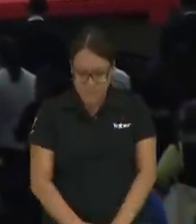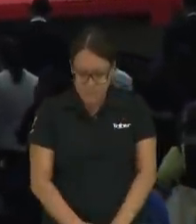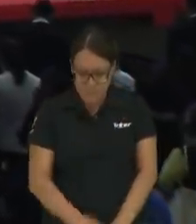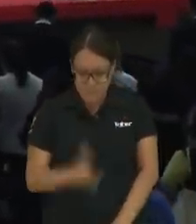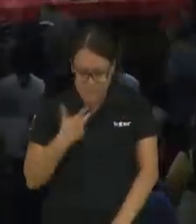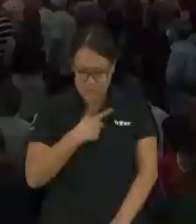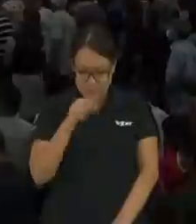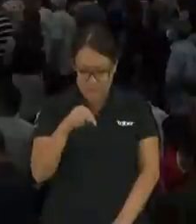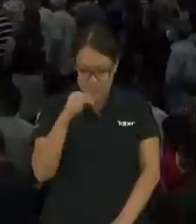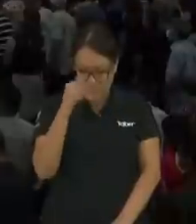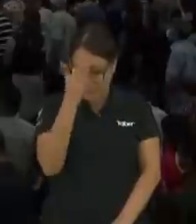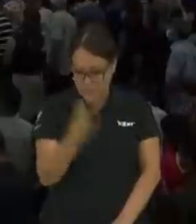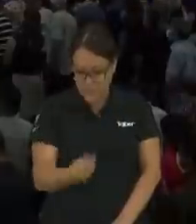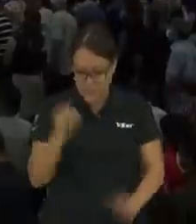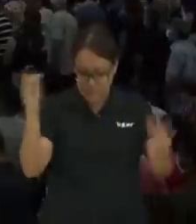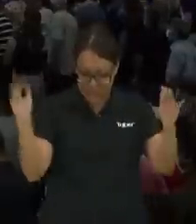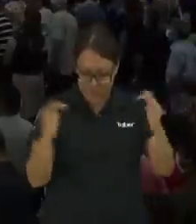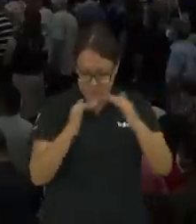reunidos El día de hoy